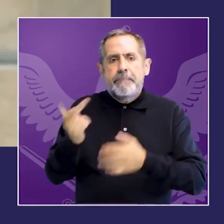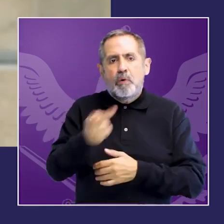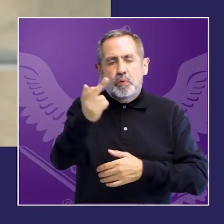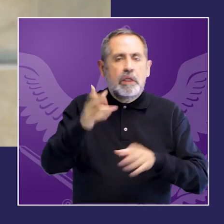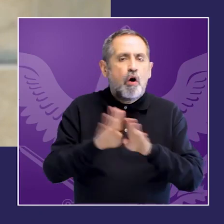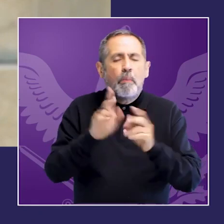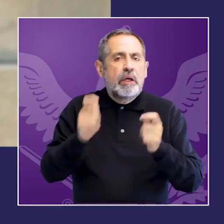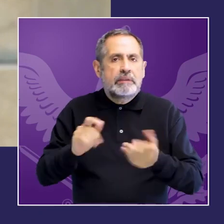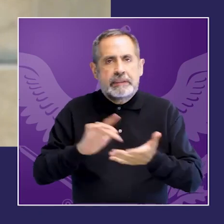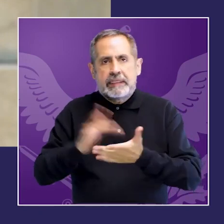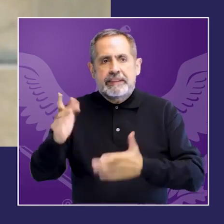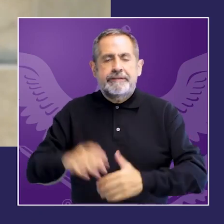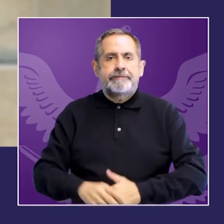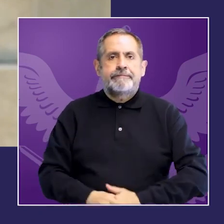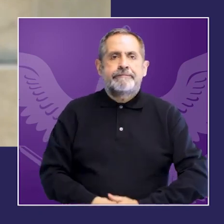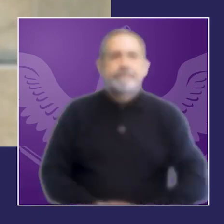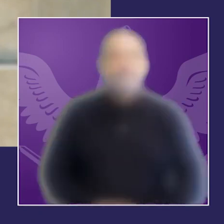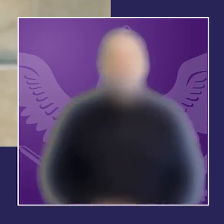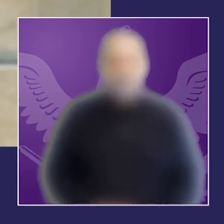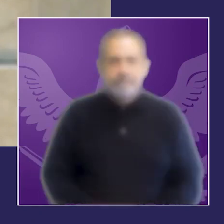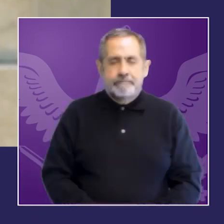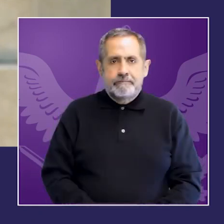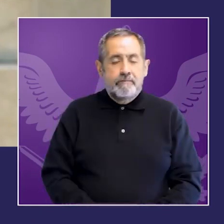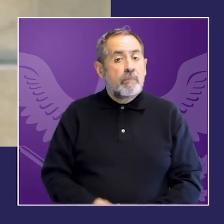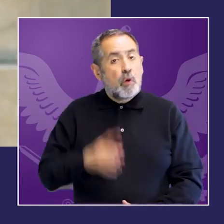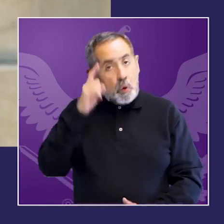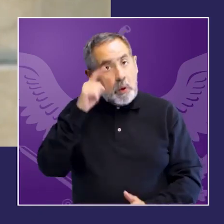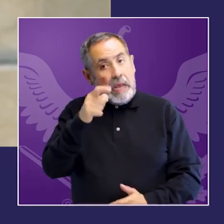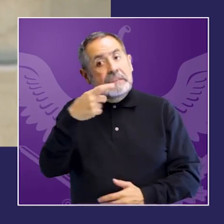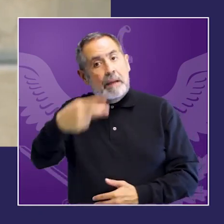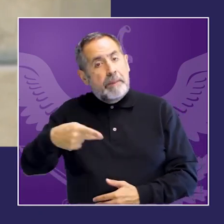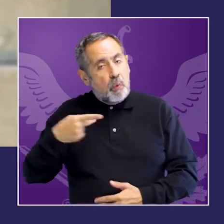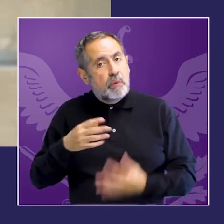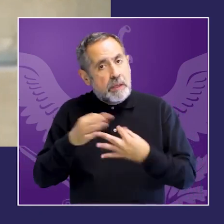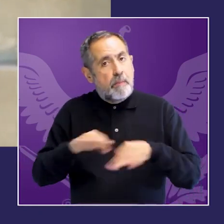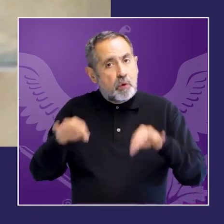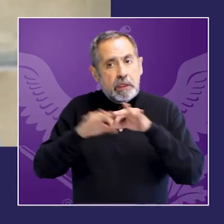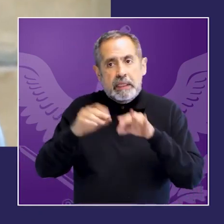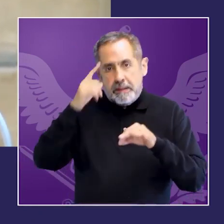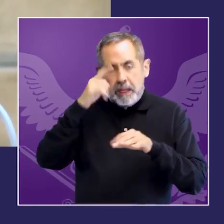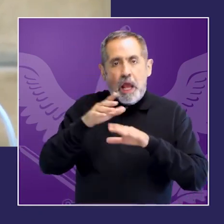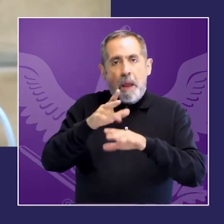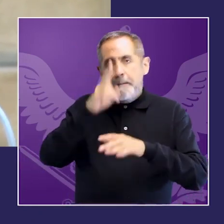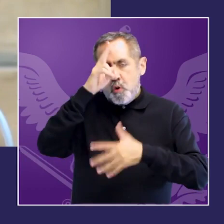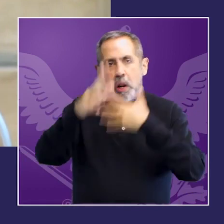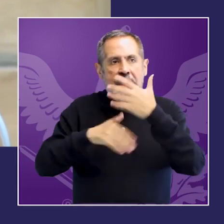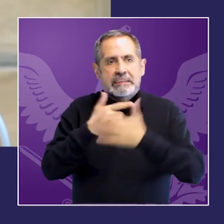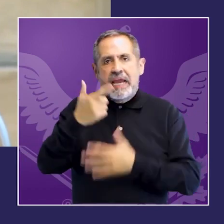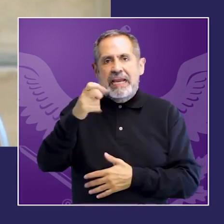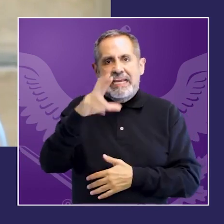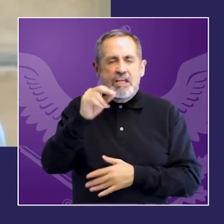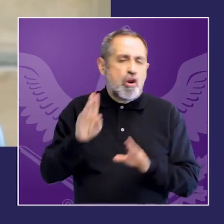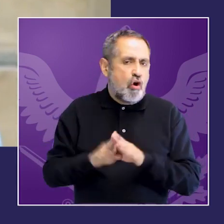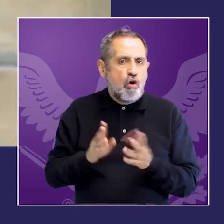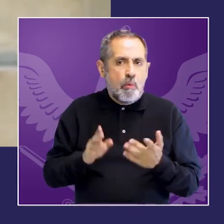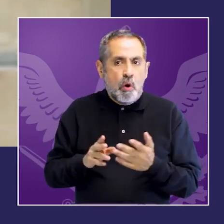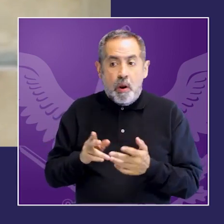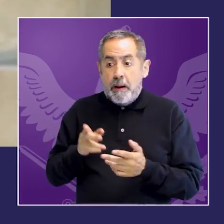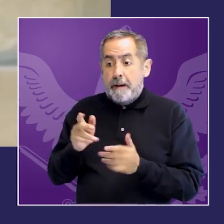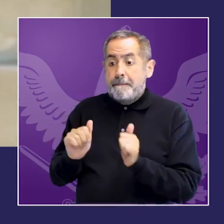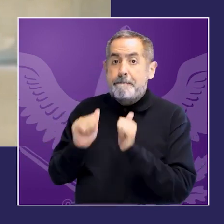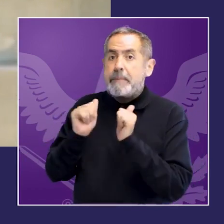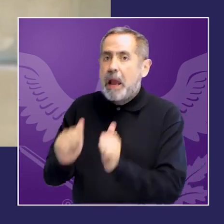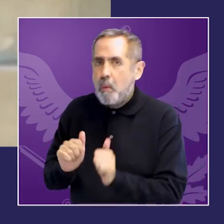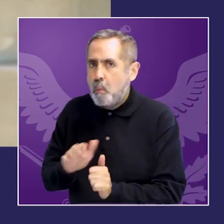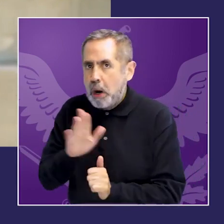creo que ese es un planteo sumamente importante sobre todo para las situaciones de violencia de género que no llegan a ser tentativas de femicidio ¿no? o sea